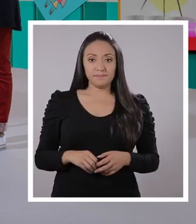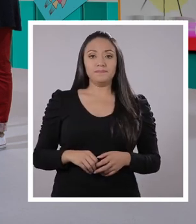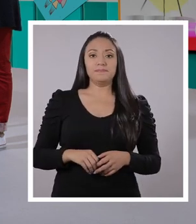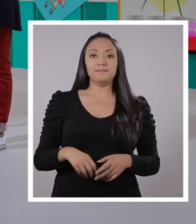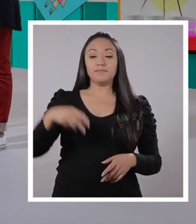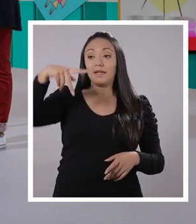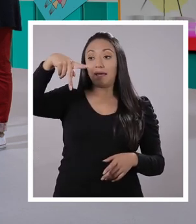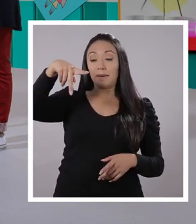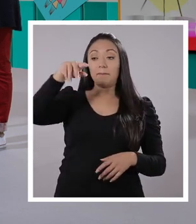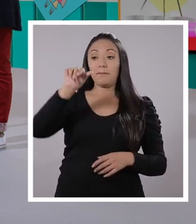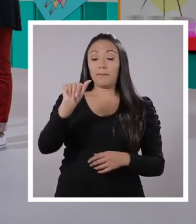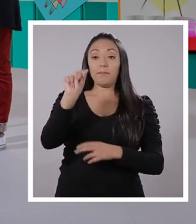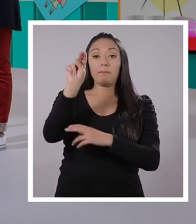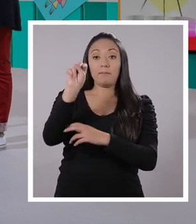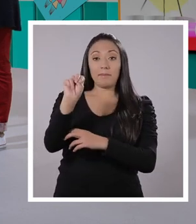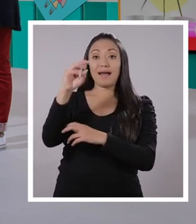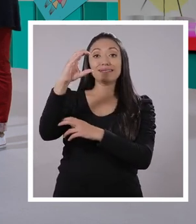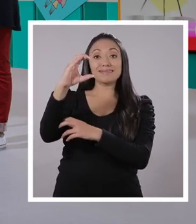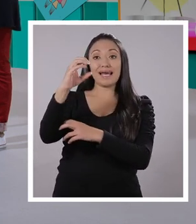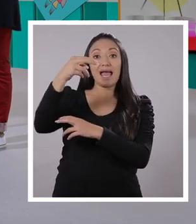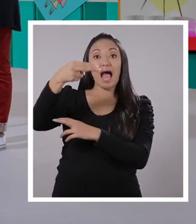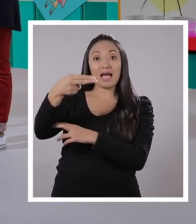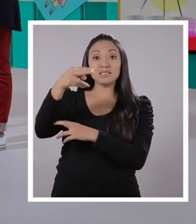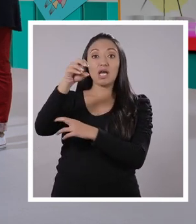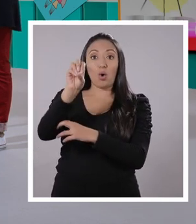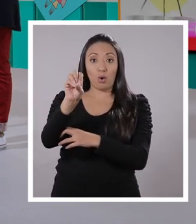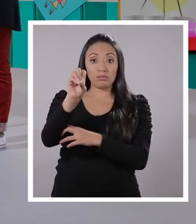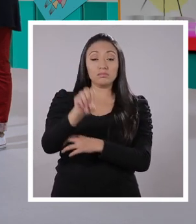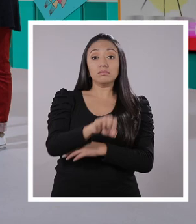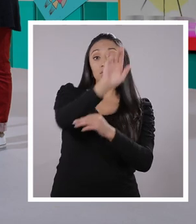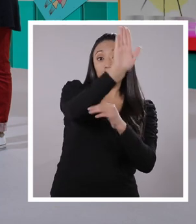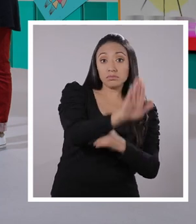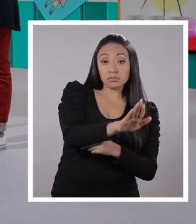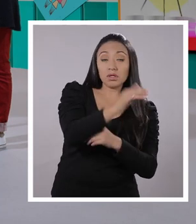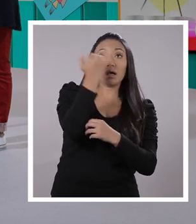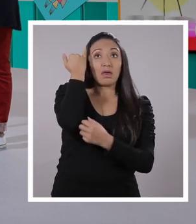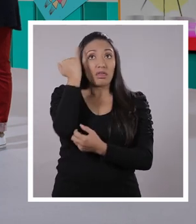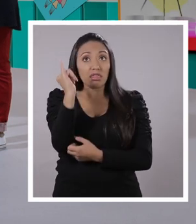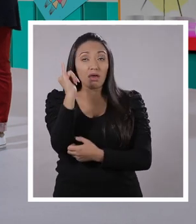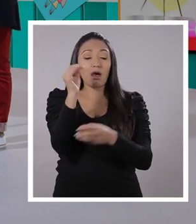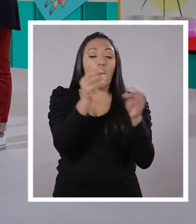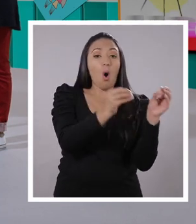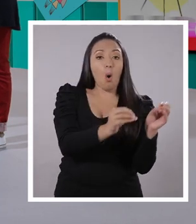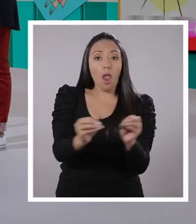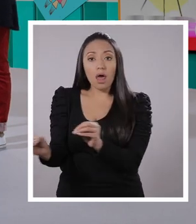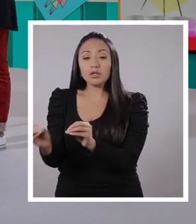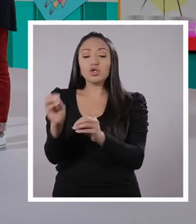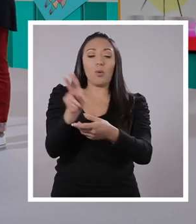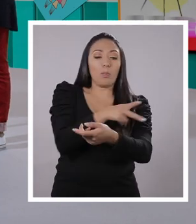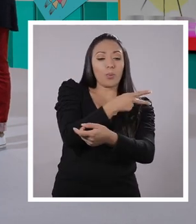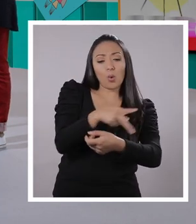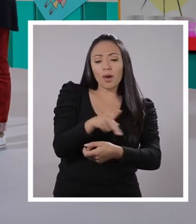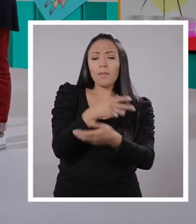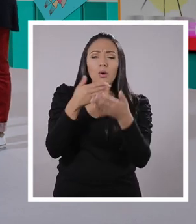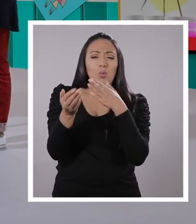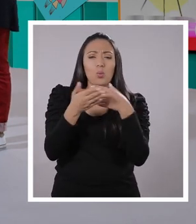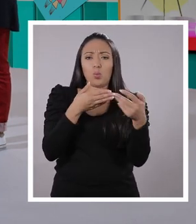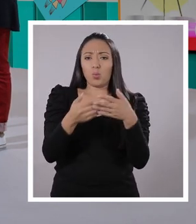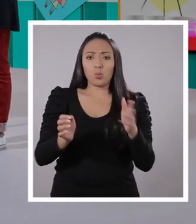-H-O. Pancho. Ajá. Te puede servir este acróstico para expresar una idea,